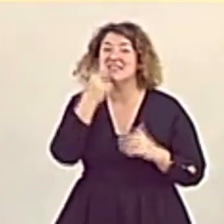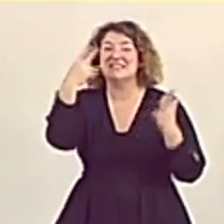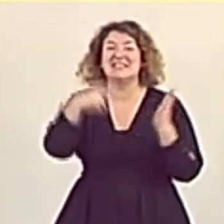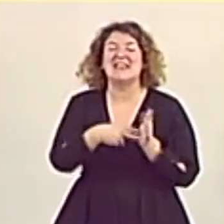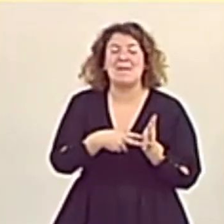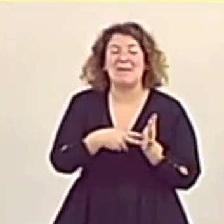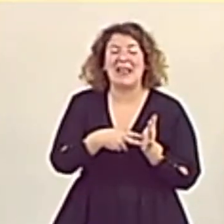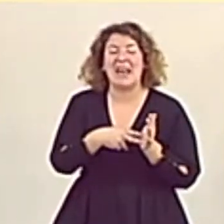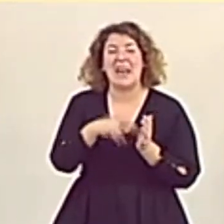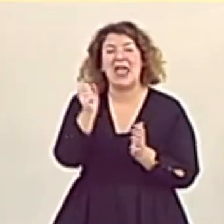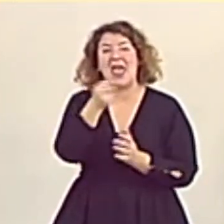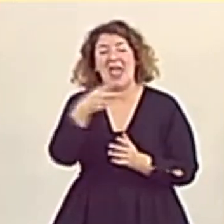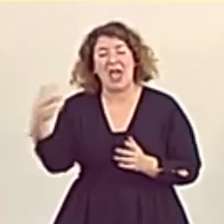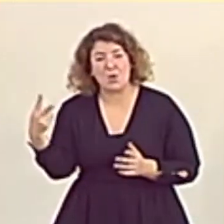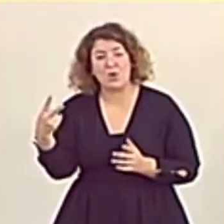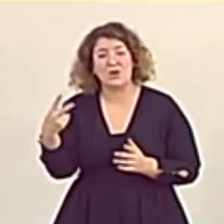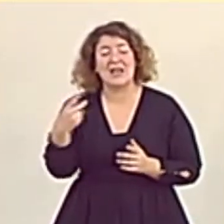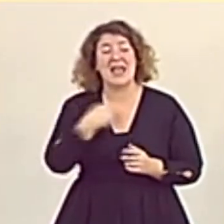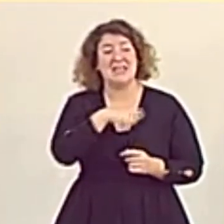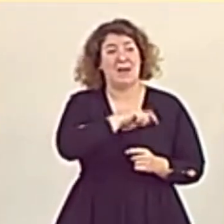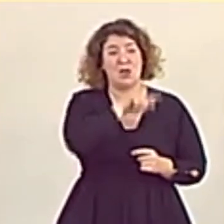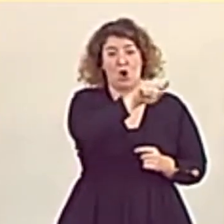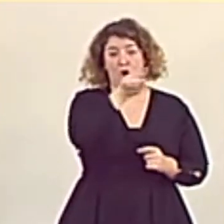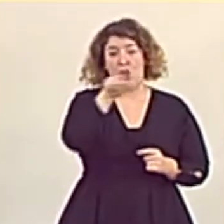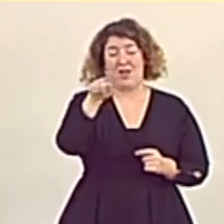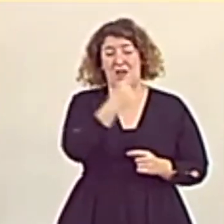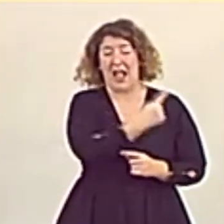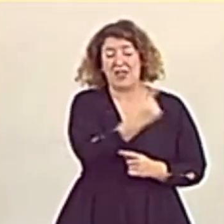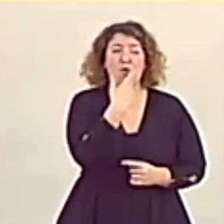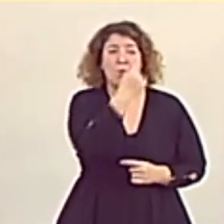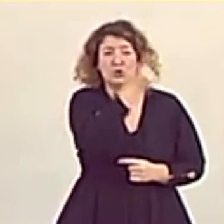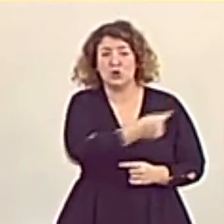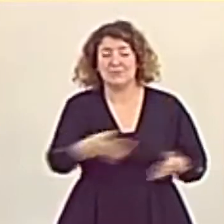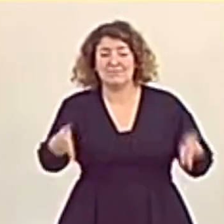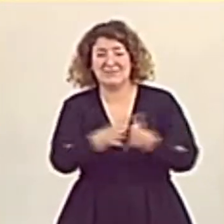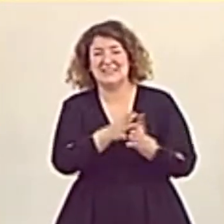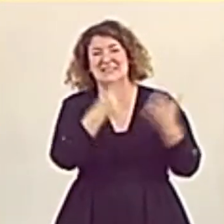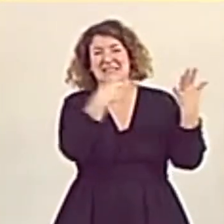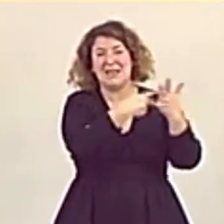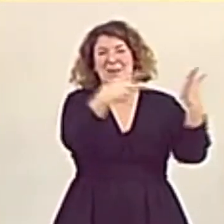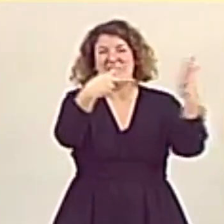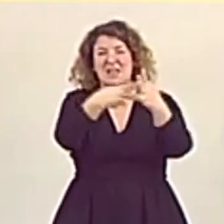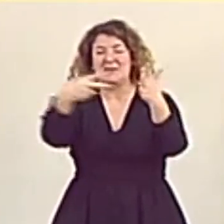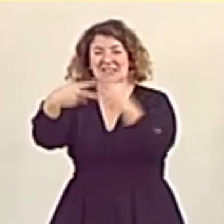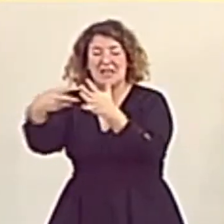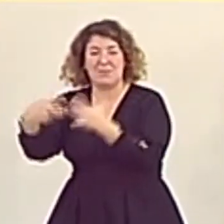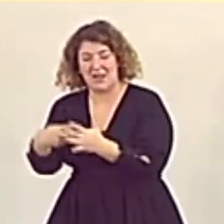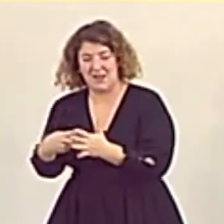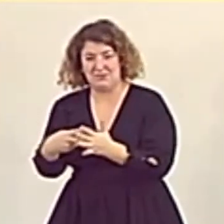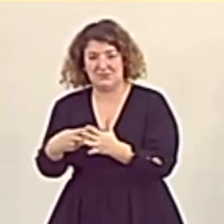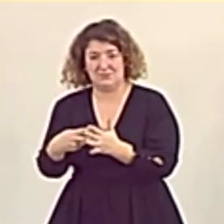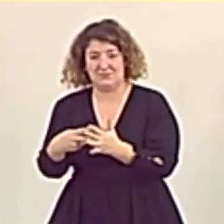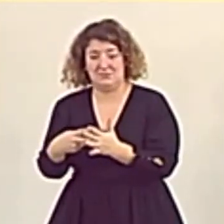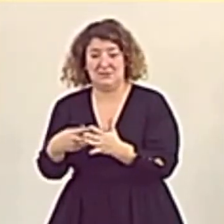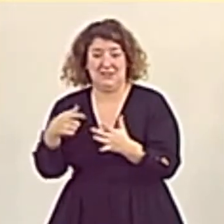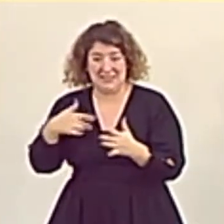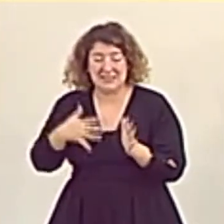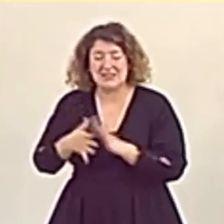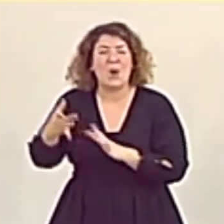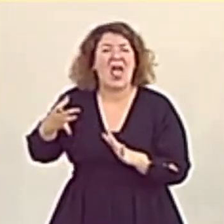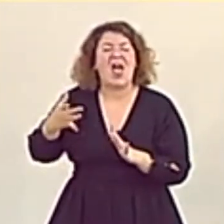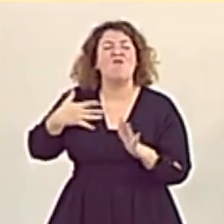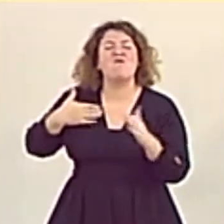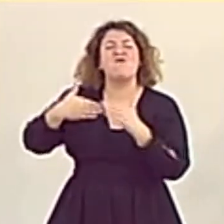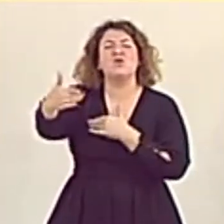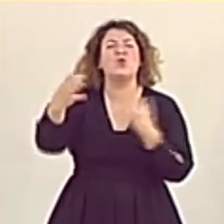euros los que debe cada español desde que Sánchez es presidente. Ese es el futuro de deuda y ruina